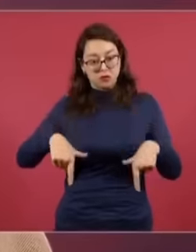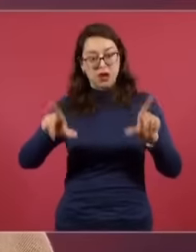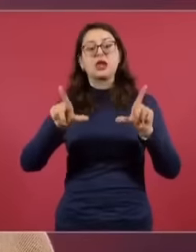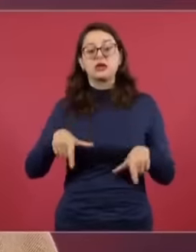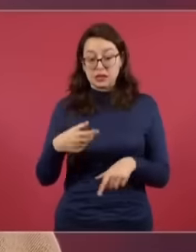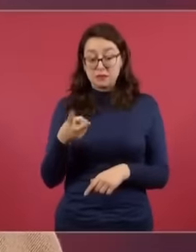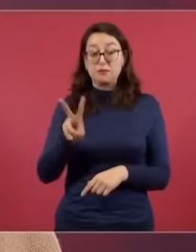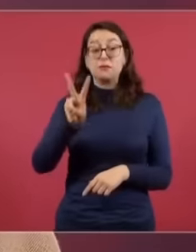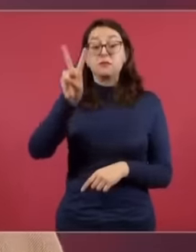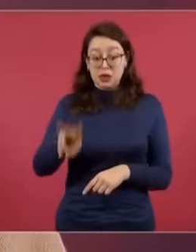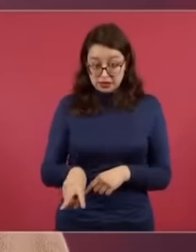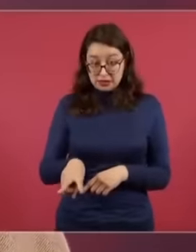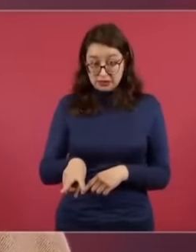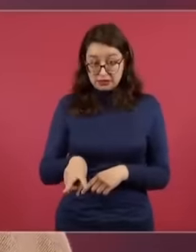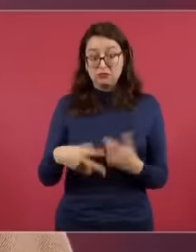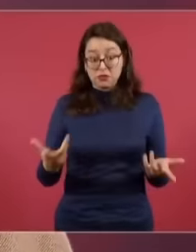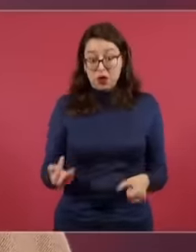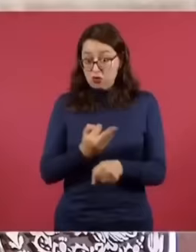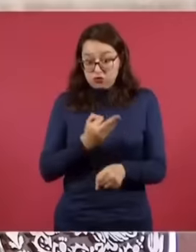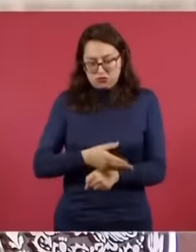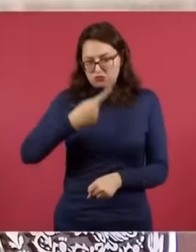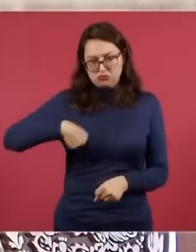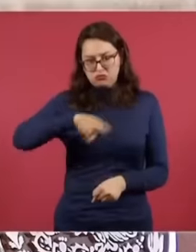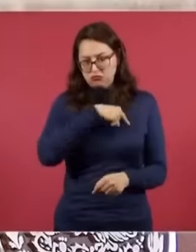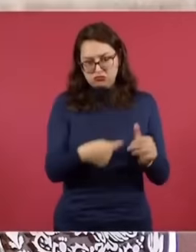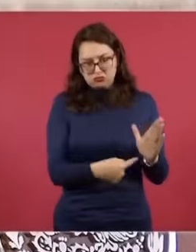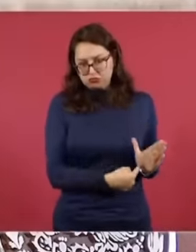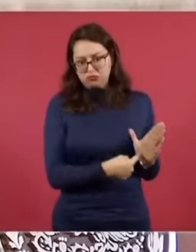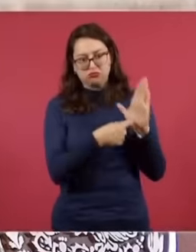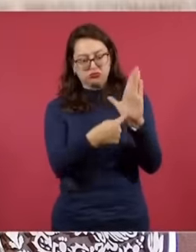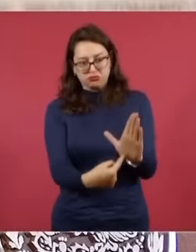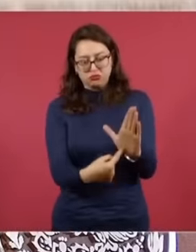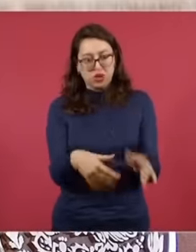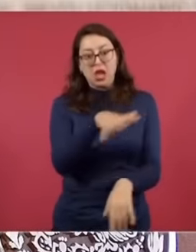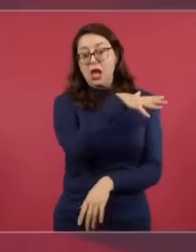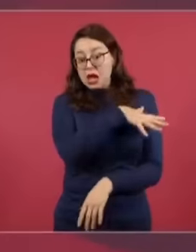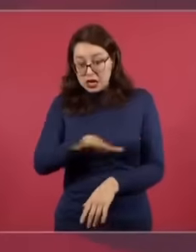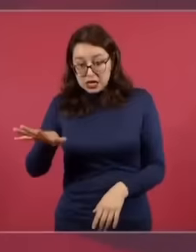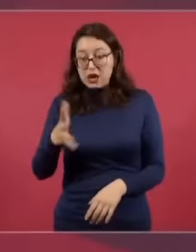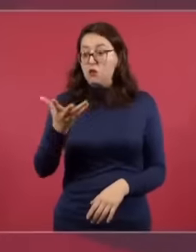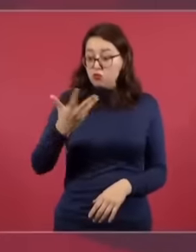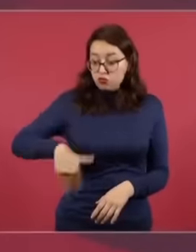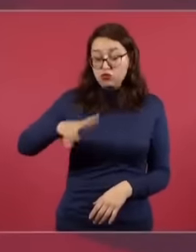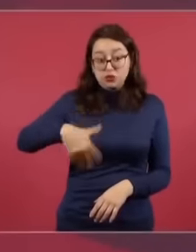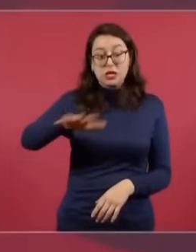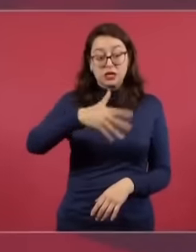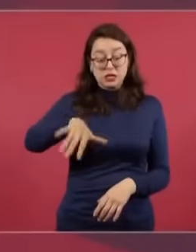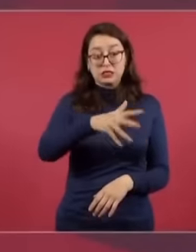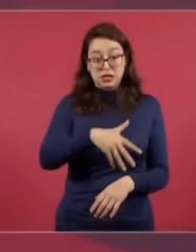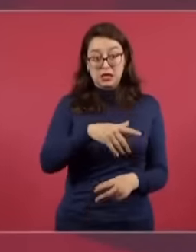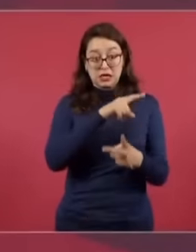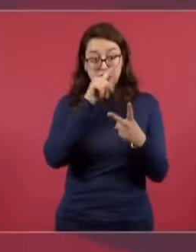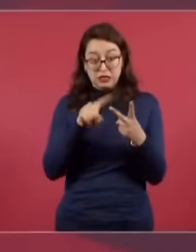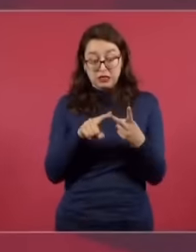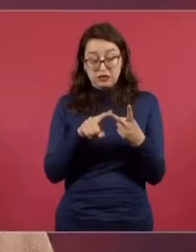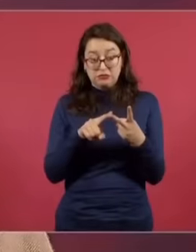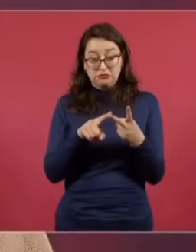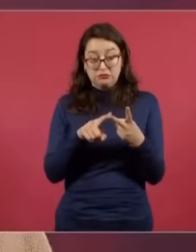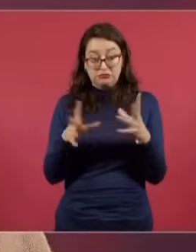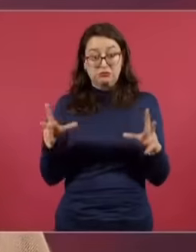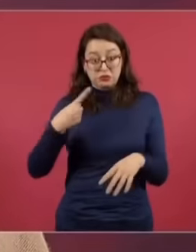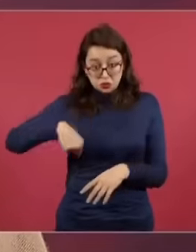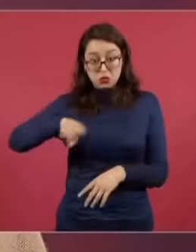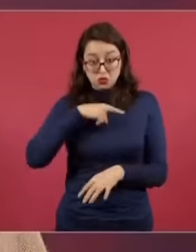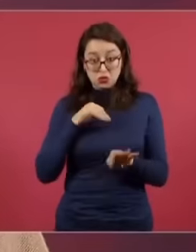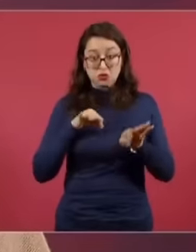en términos de lo que se está presentando la vez pasada y el día de hoy, que es la búsqueda generalizada, uno de los cinco procedimientos. Y en términos de lo que hemos estado